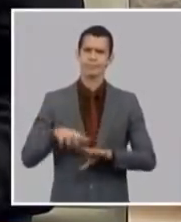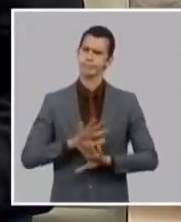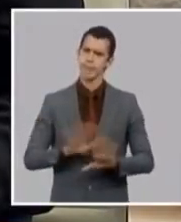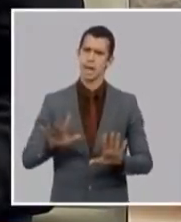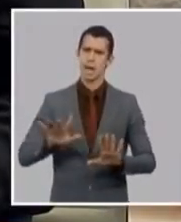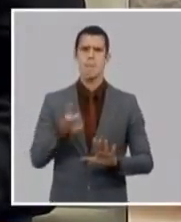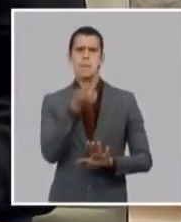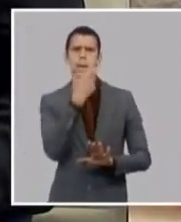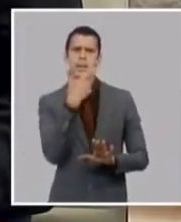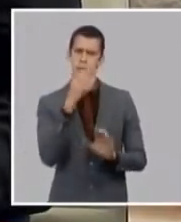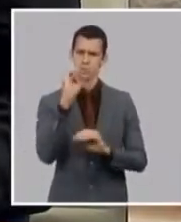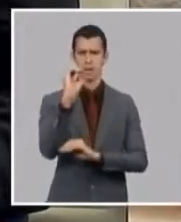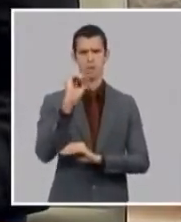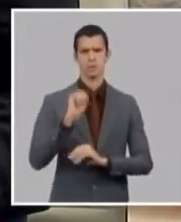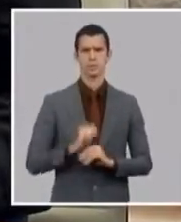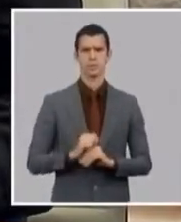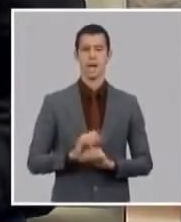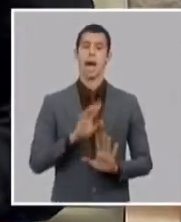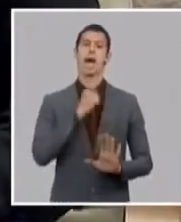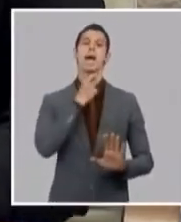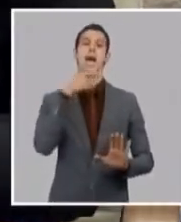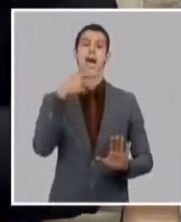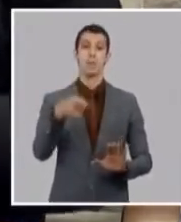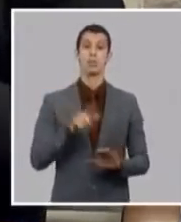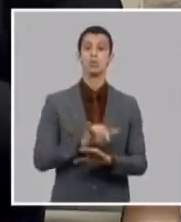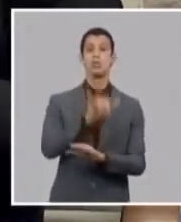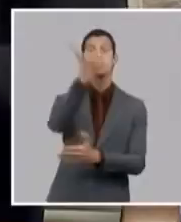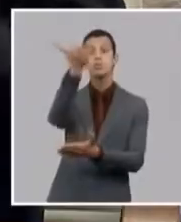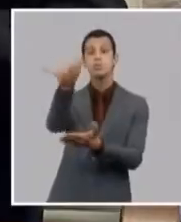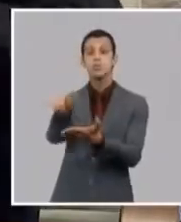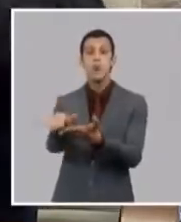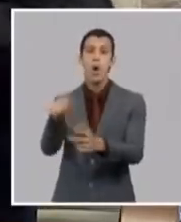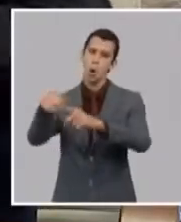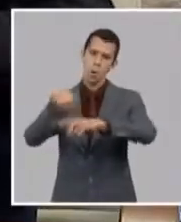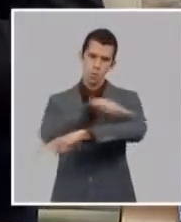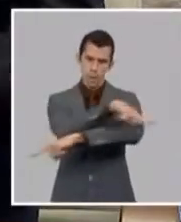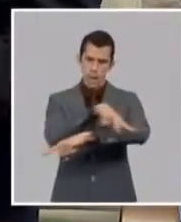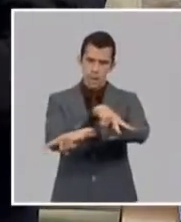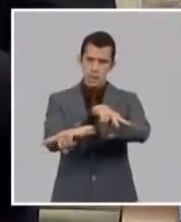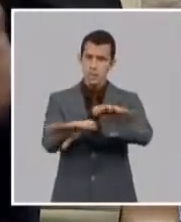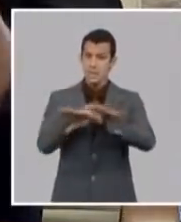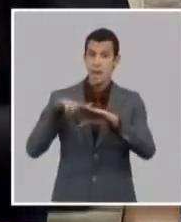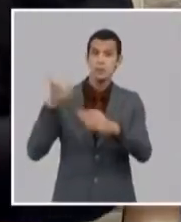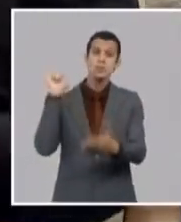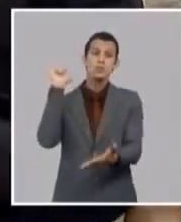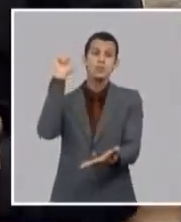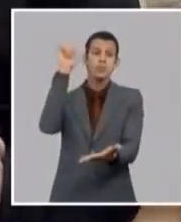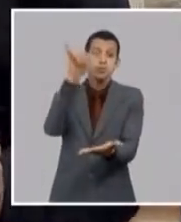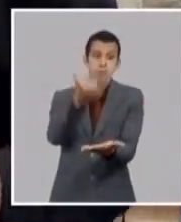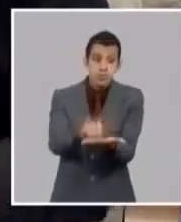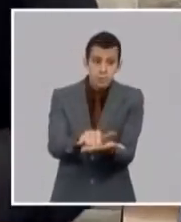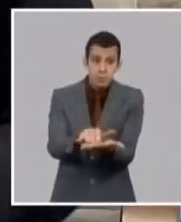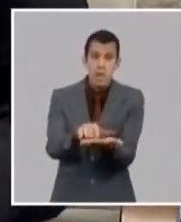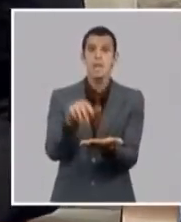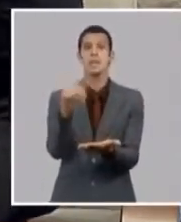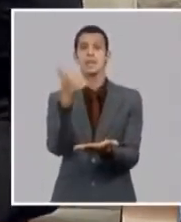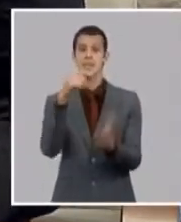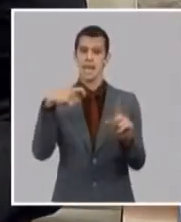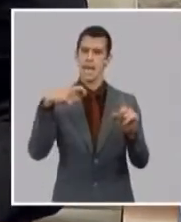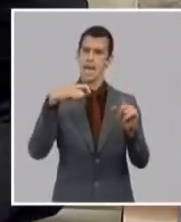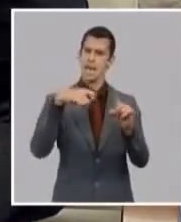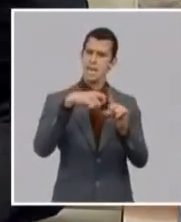en sus envases originales y el medicamento no es que tú lo puedes sacar de un pombo y llenar un cartucho de pastillas